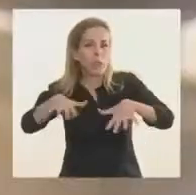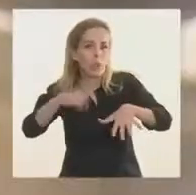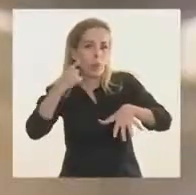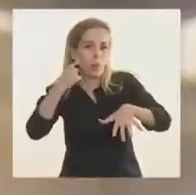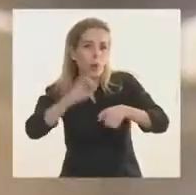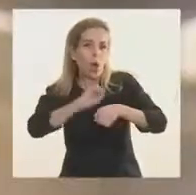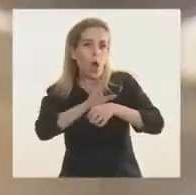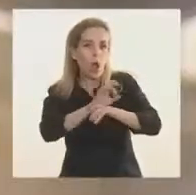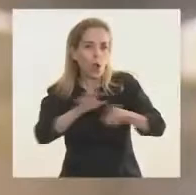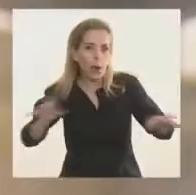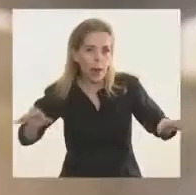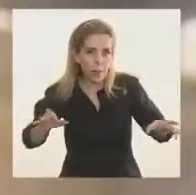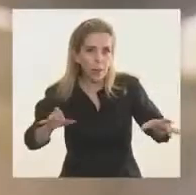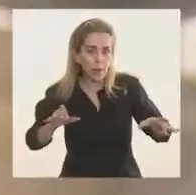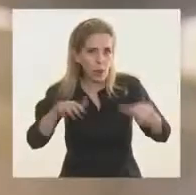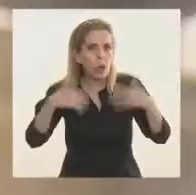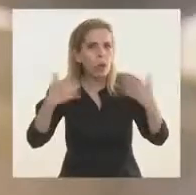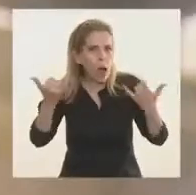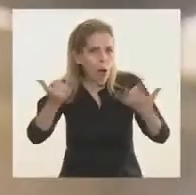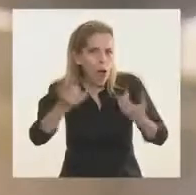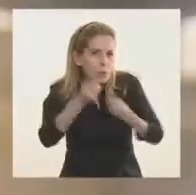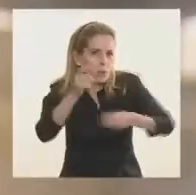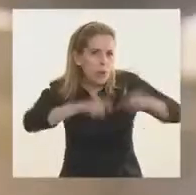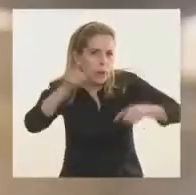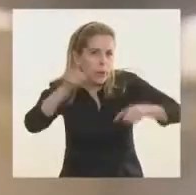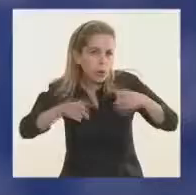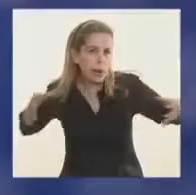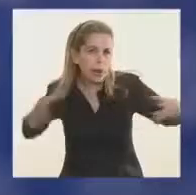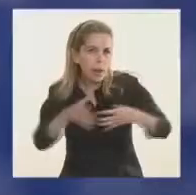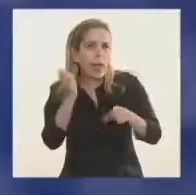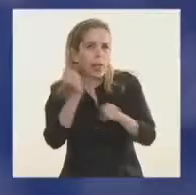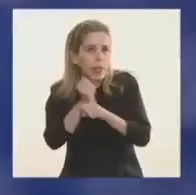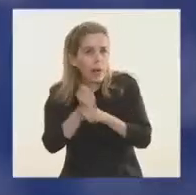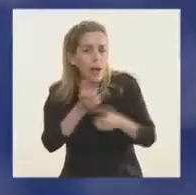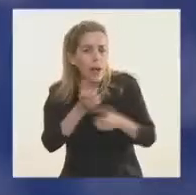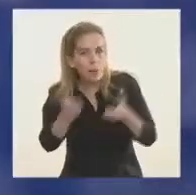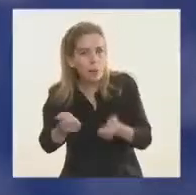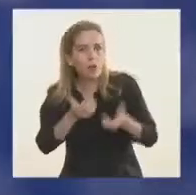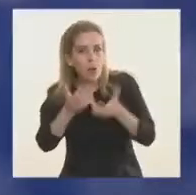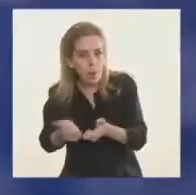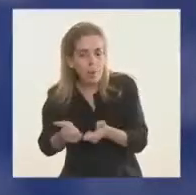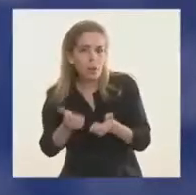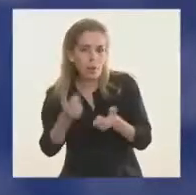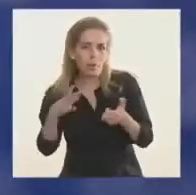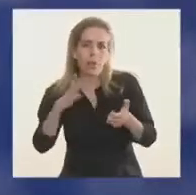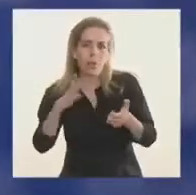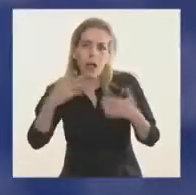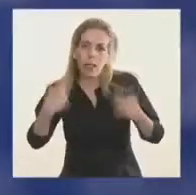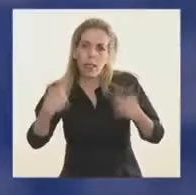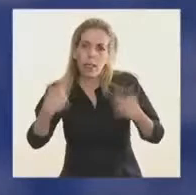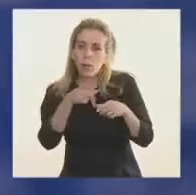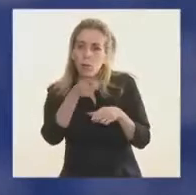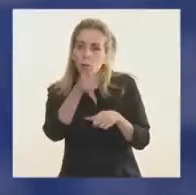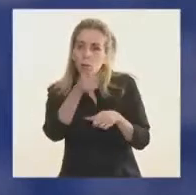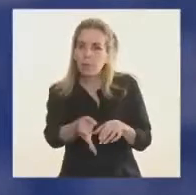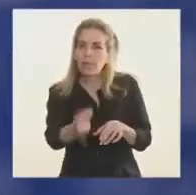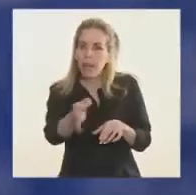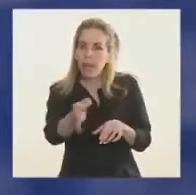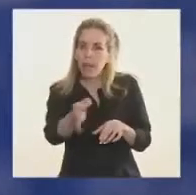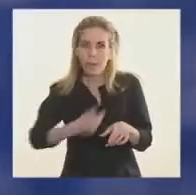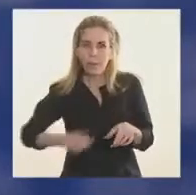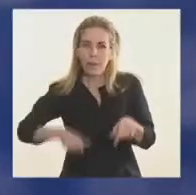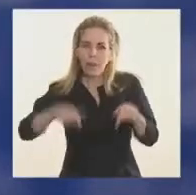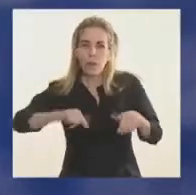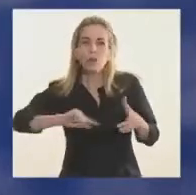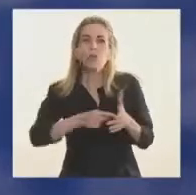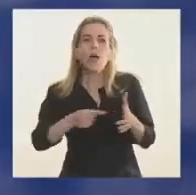Y en eso hemos contado con brigadistas, con apoyos, pero tenemos que seguir insistiendo. Somos, y usted lo sabe, Presidente, una ciudad de